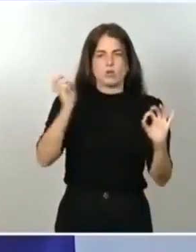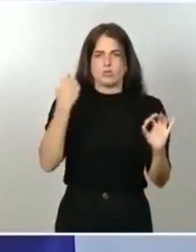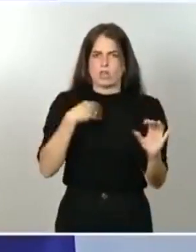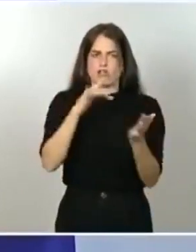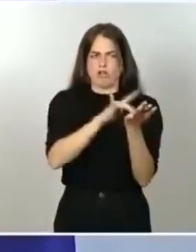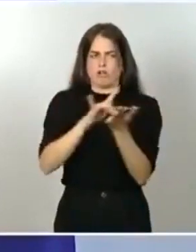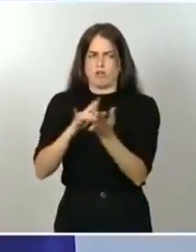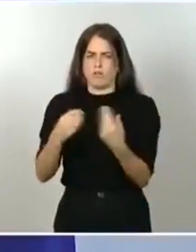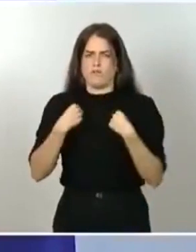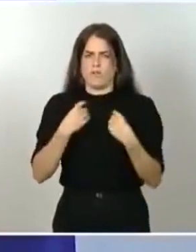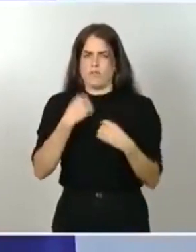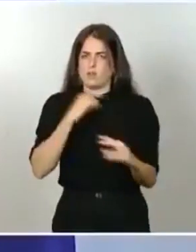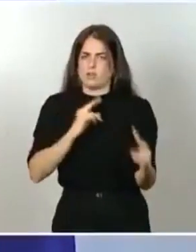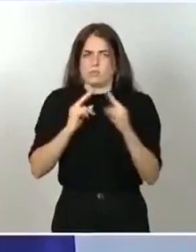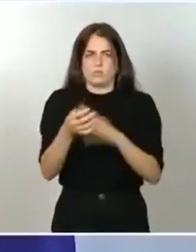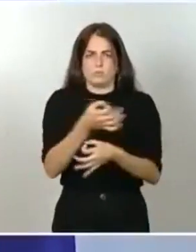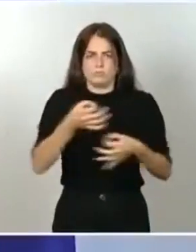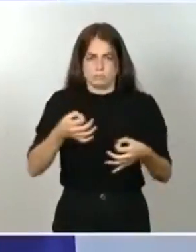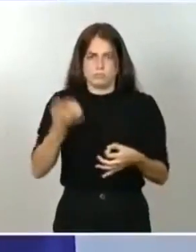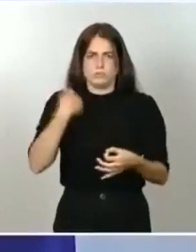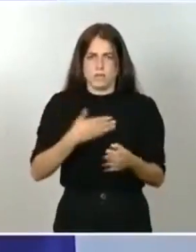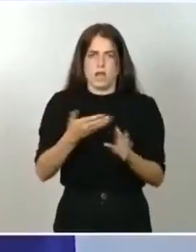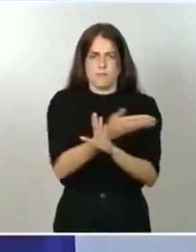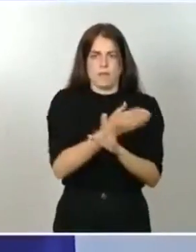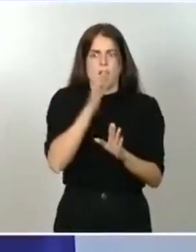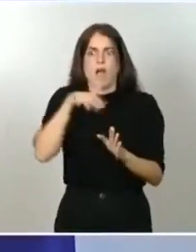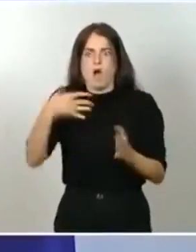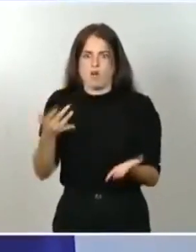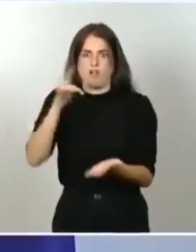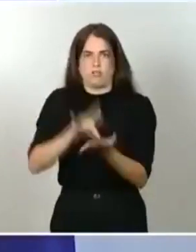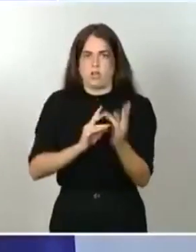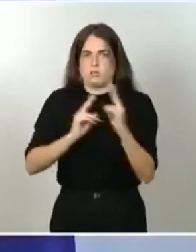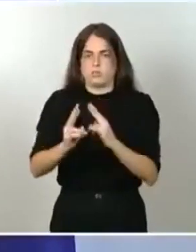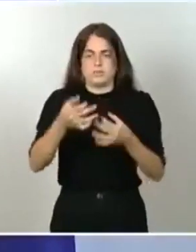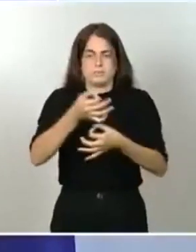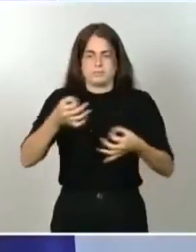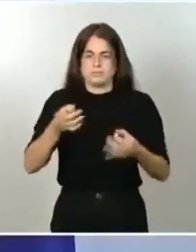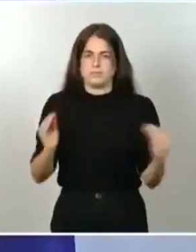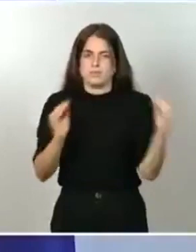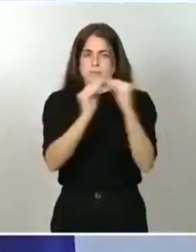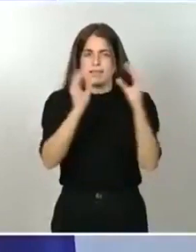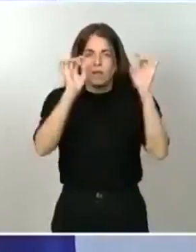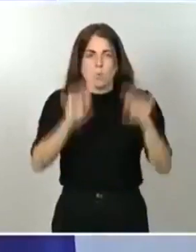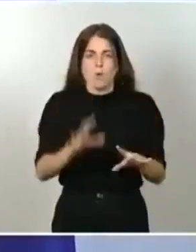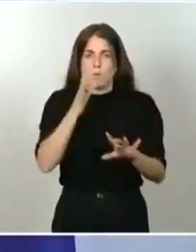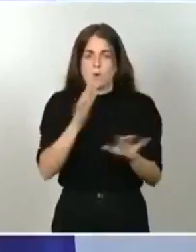respuesta. ¿Cómo vamos a darla también a esta situación, a esta crisis migratoria que estamos viviendo en Ceuta?